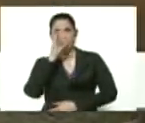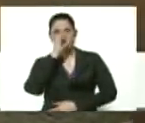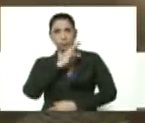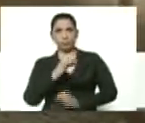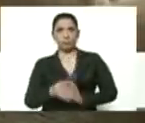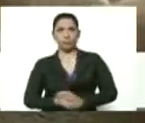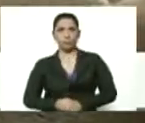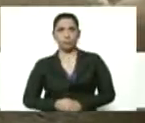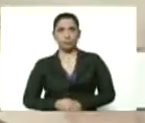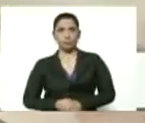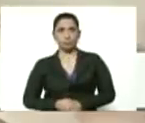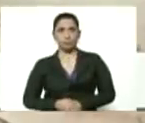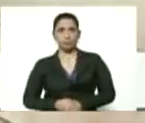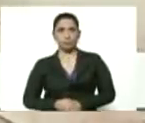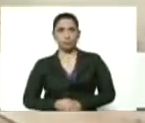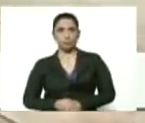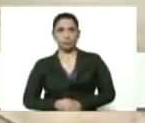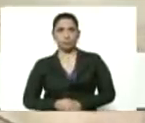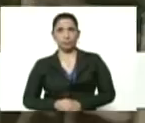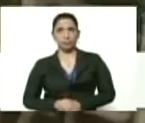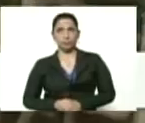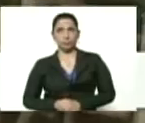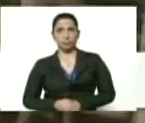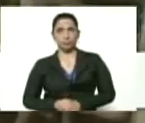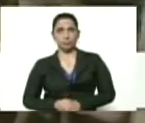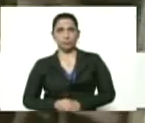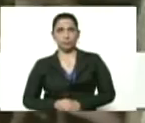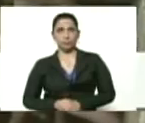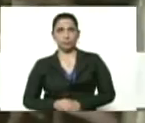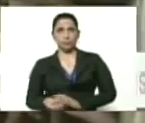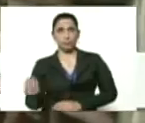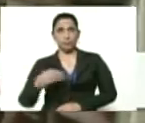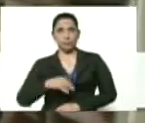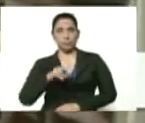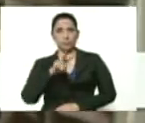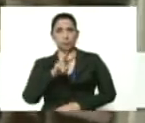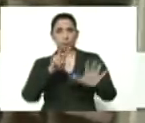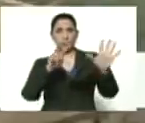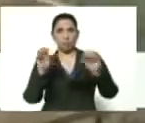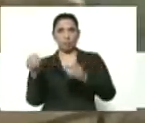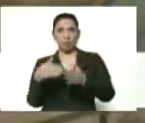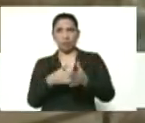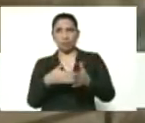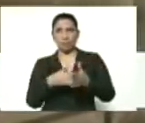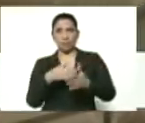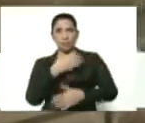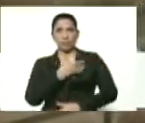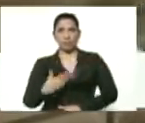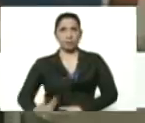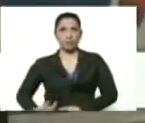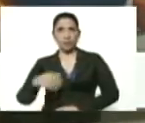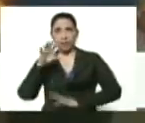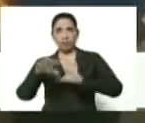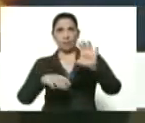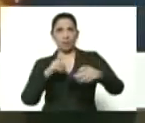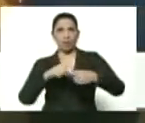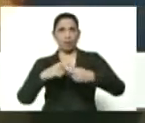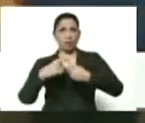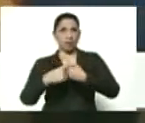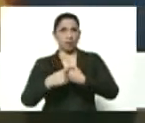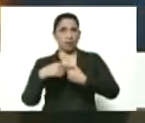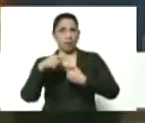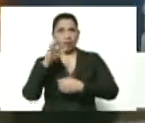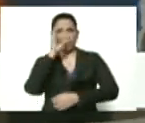Así es, alianzas, ganar, ganar, son más de 270.000, presidente, los animales que conforman el rebaño